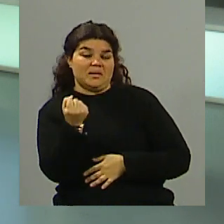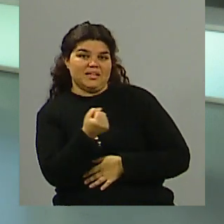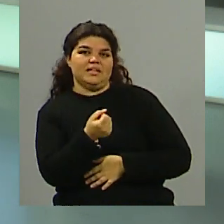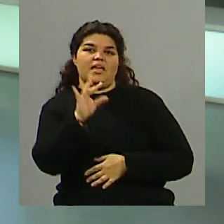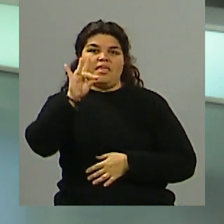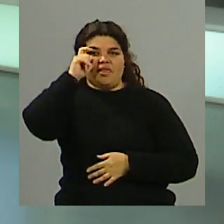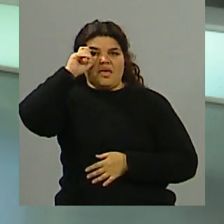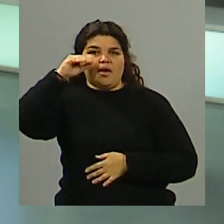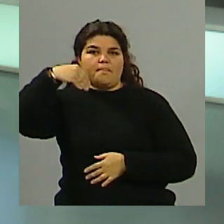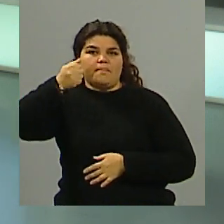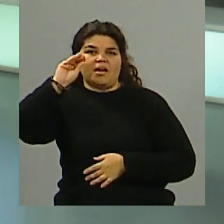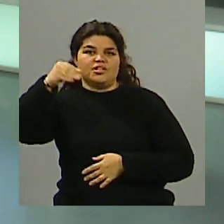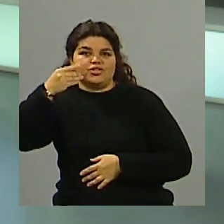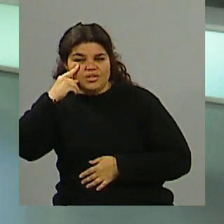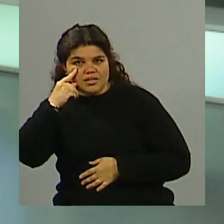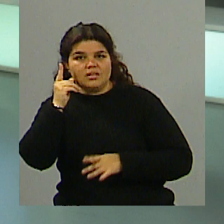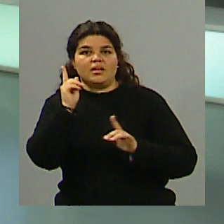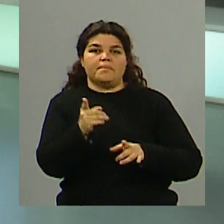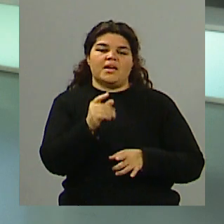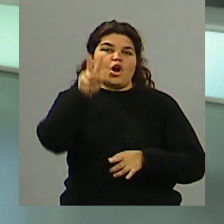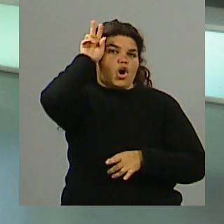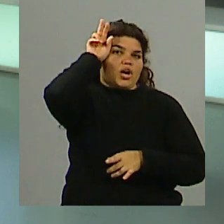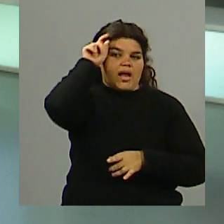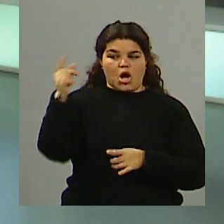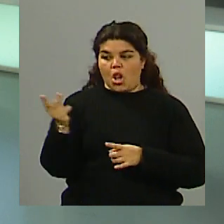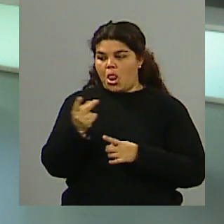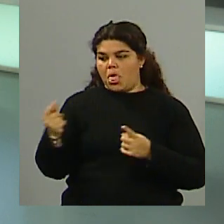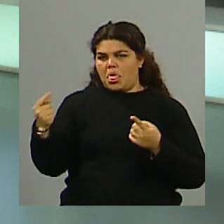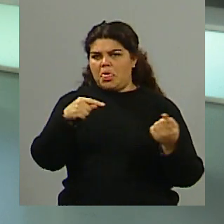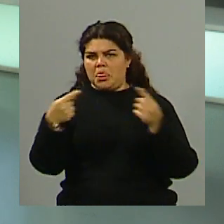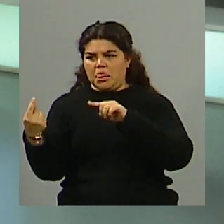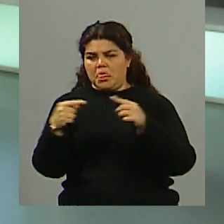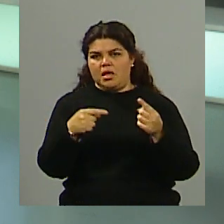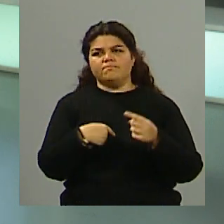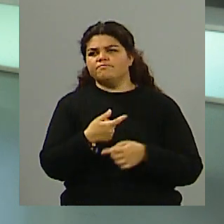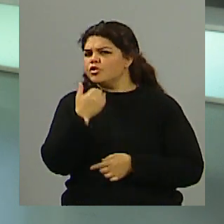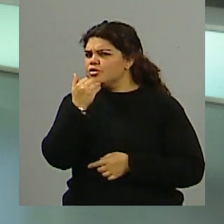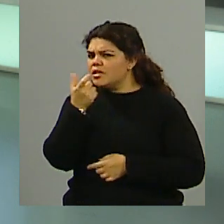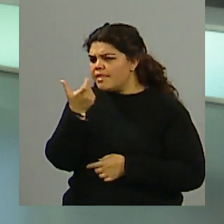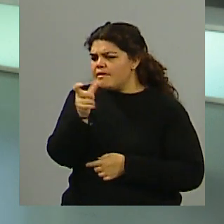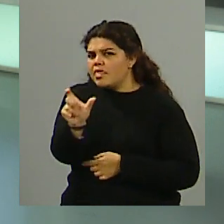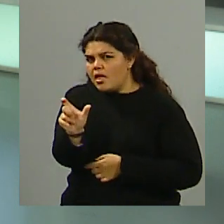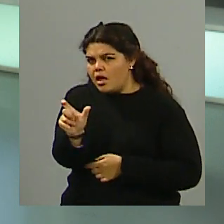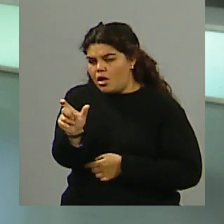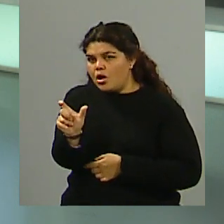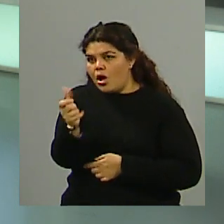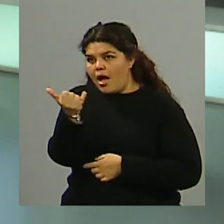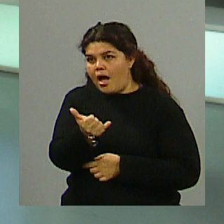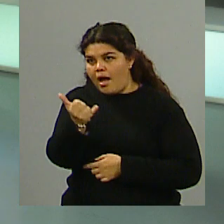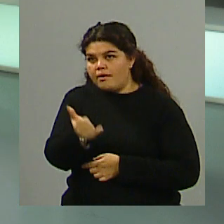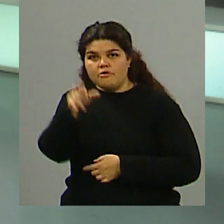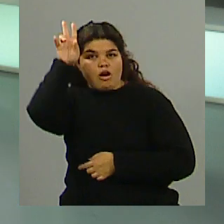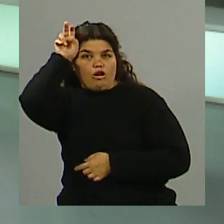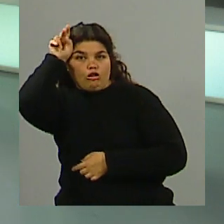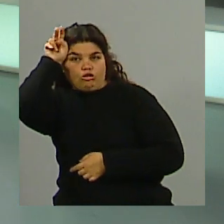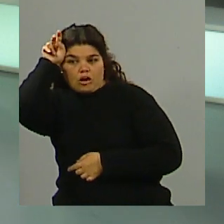lo menos, no sé si detrás de cámara, pero delante de cámara no se miraron. No sé, parte en uno de los videos donde termina el debate y Cornejo, sí,